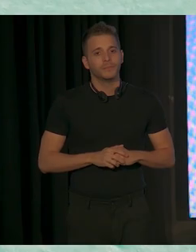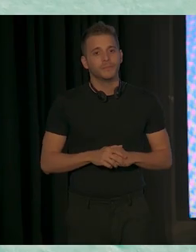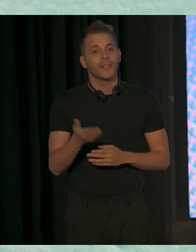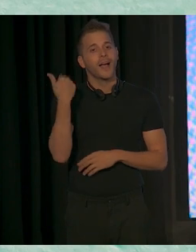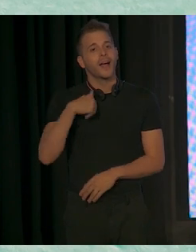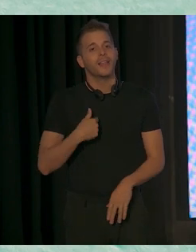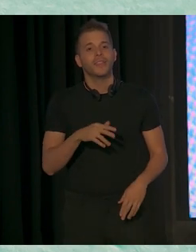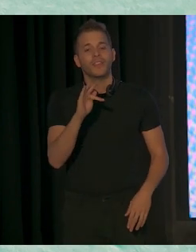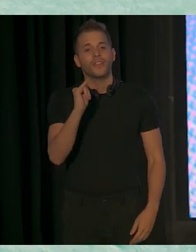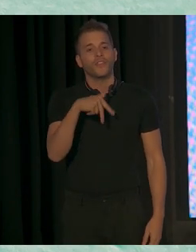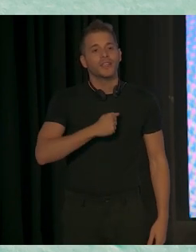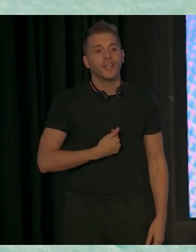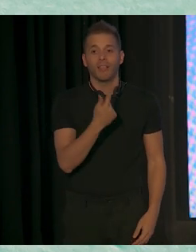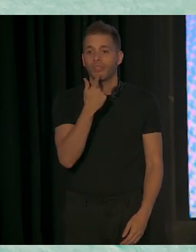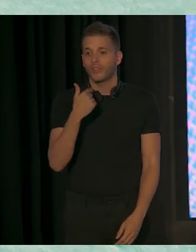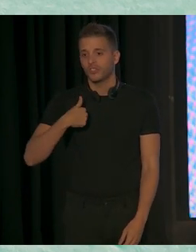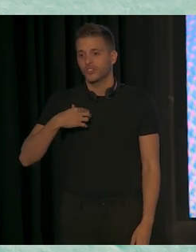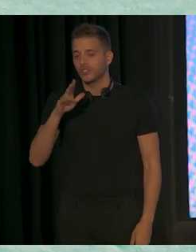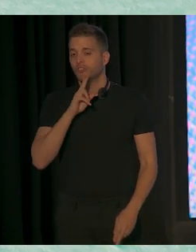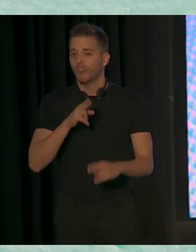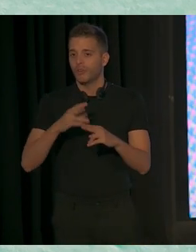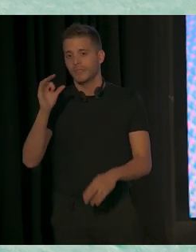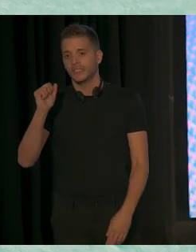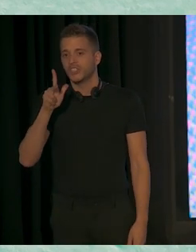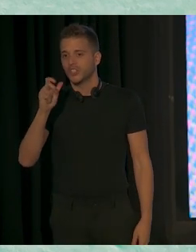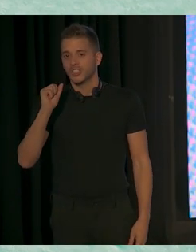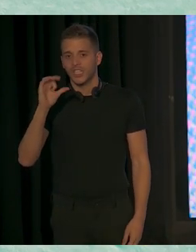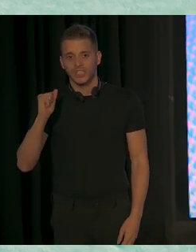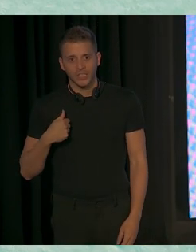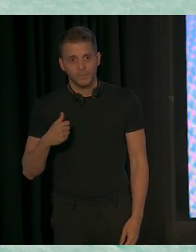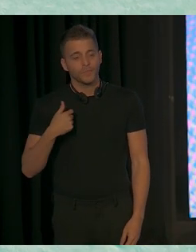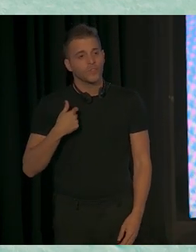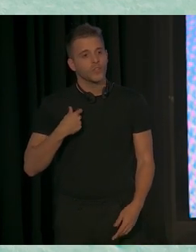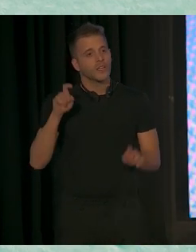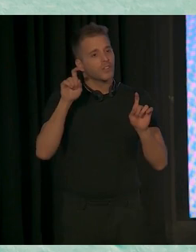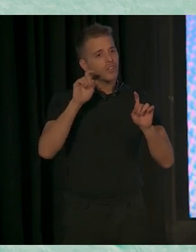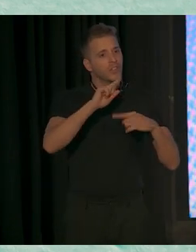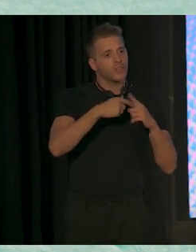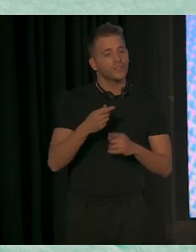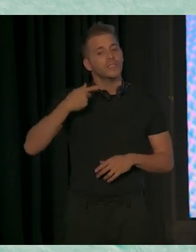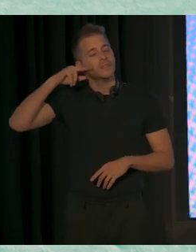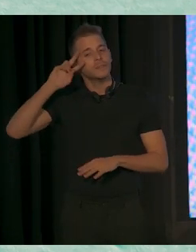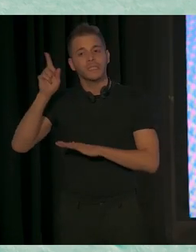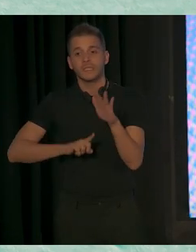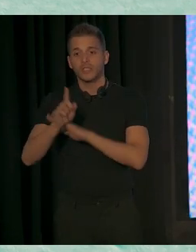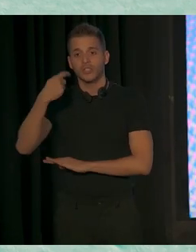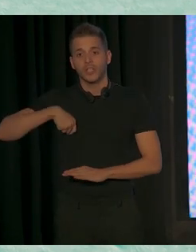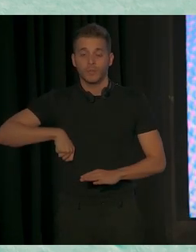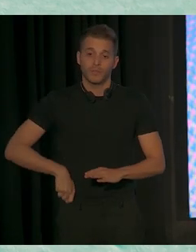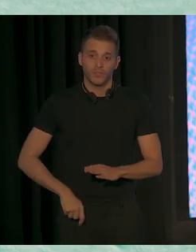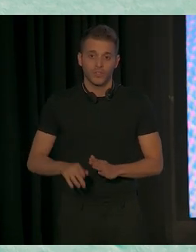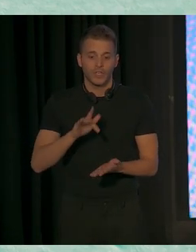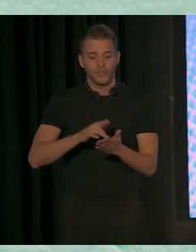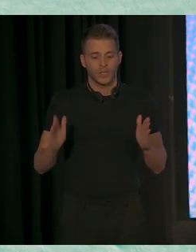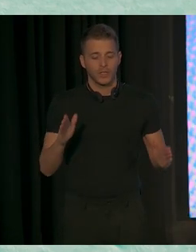Mi nombre es Sacha Bueno y soy una educadora de familias y especialista del desarrollo profesional para la primera infancia.